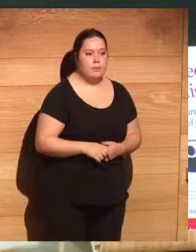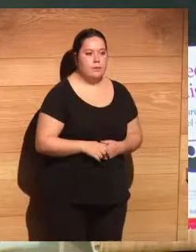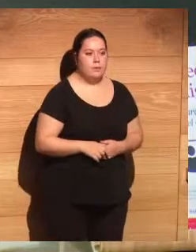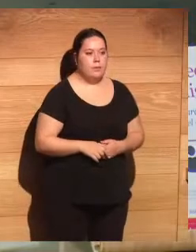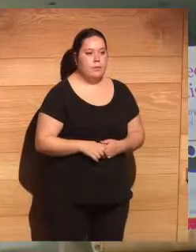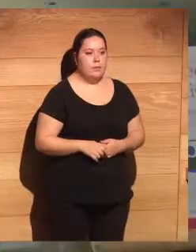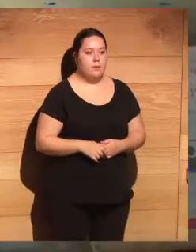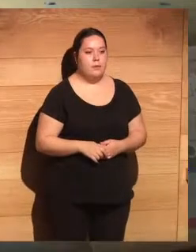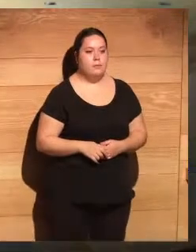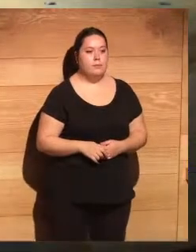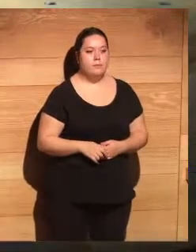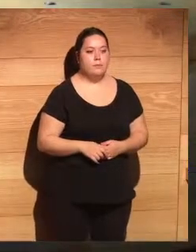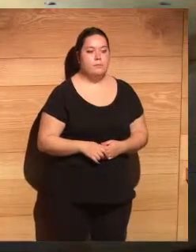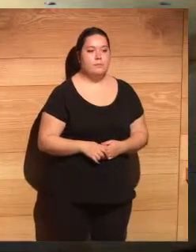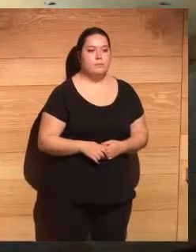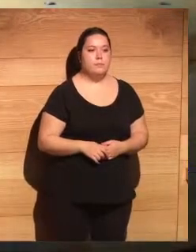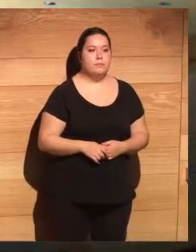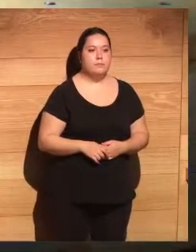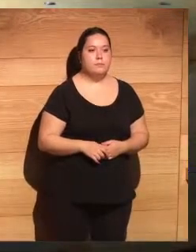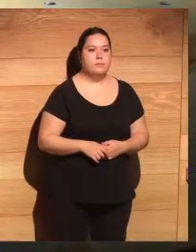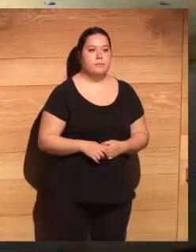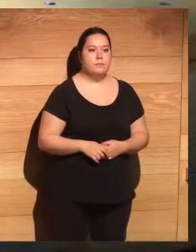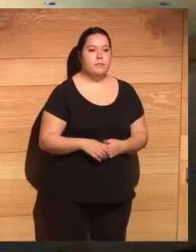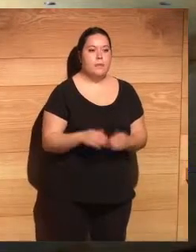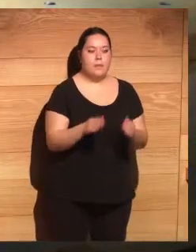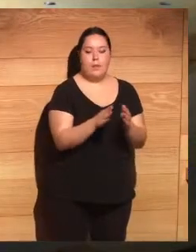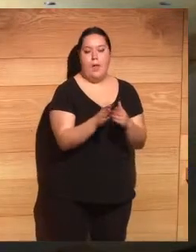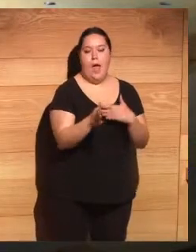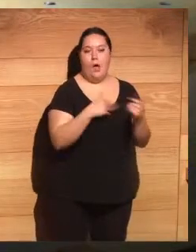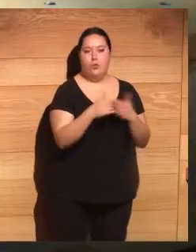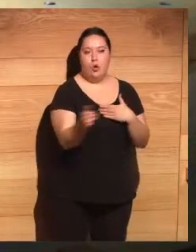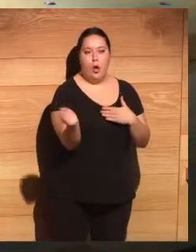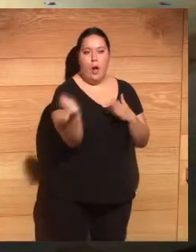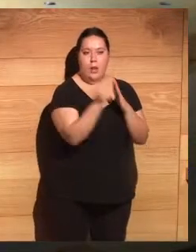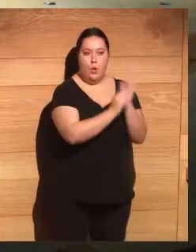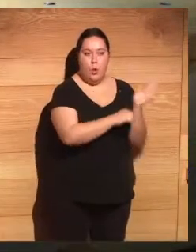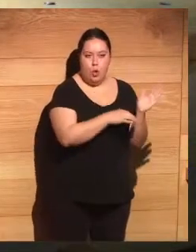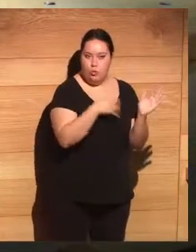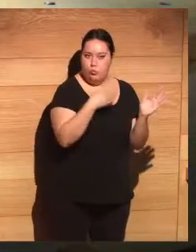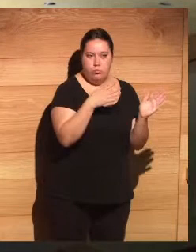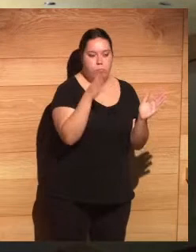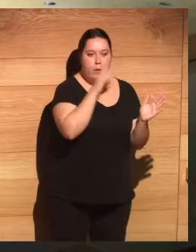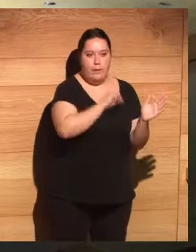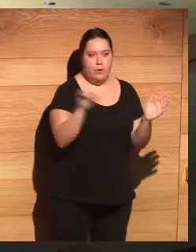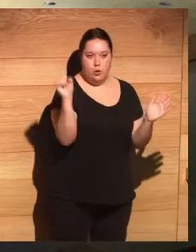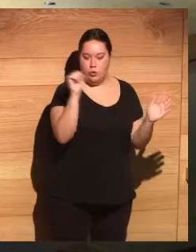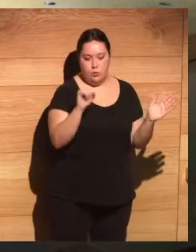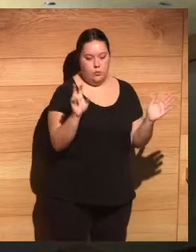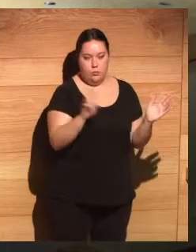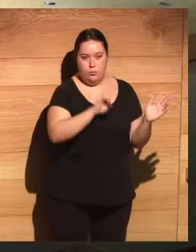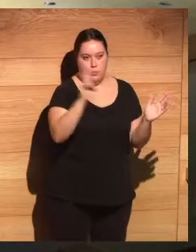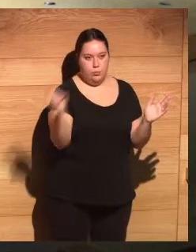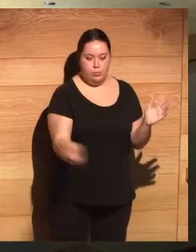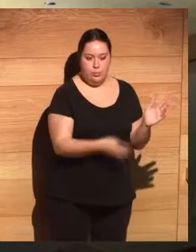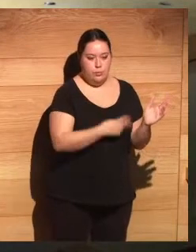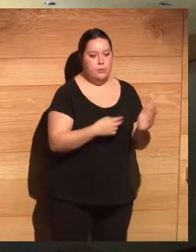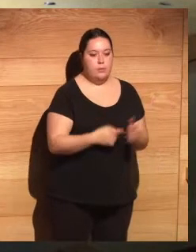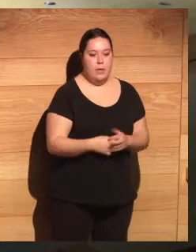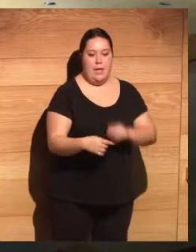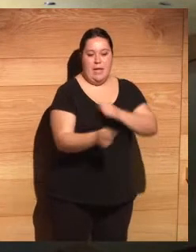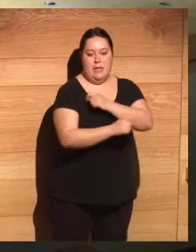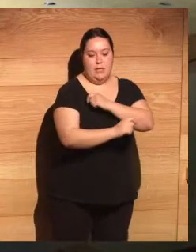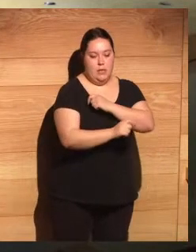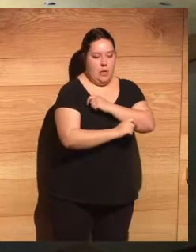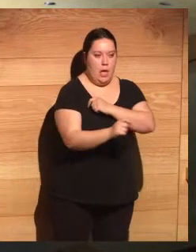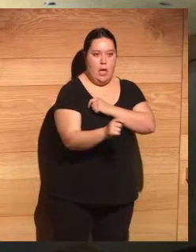estaba aquí y es autor de diversos artículos relacionados con el talento, la gestión de personas, el coaching y estrategias de